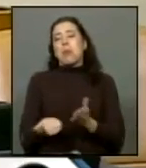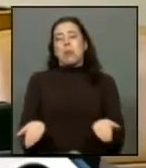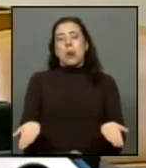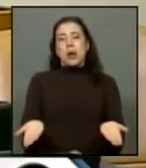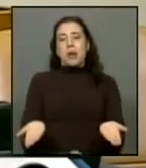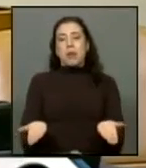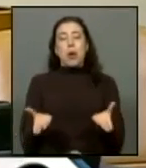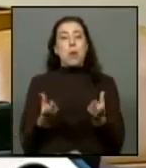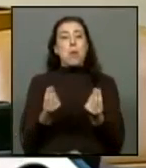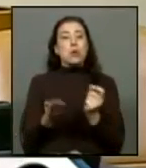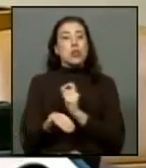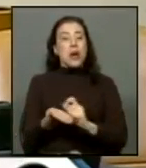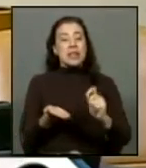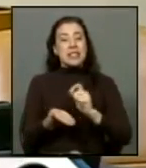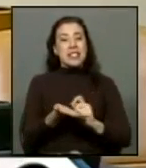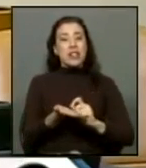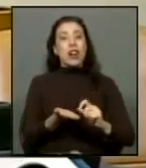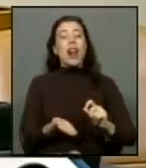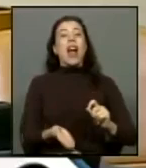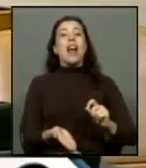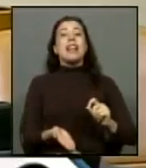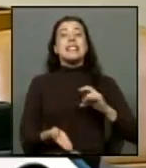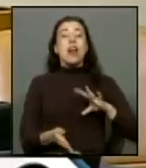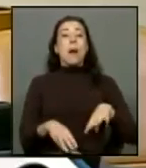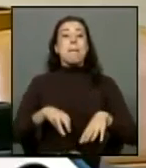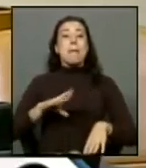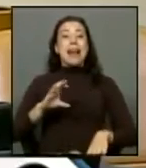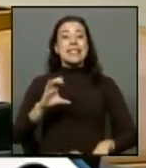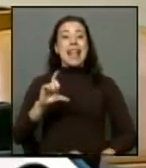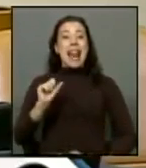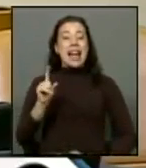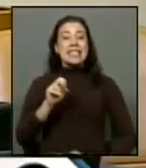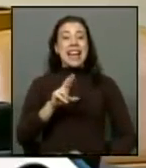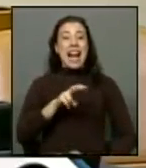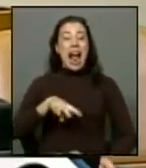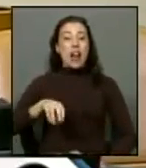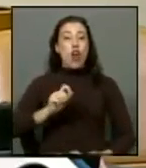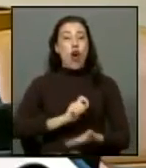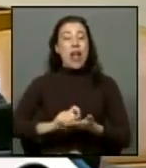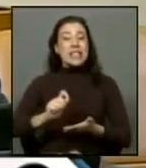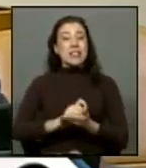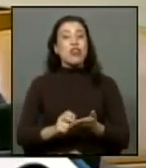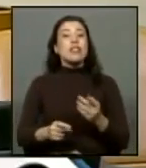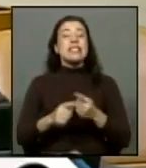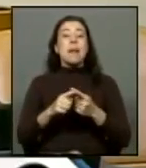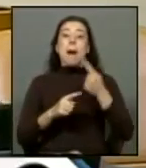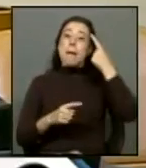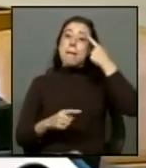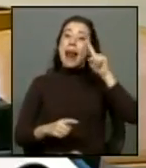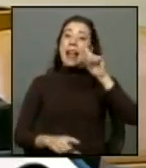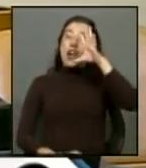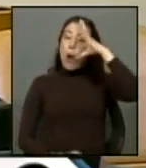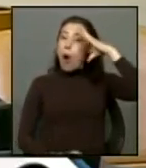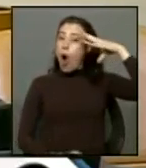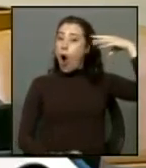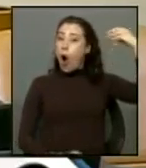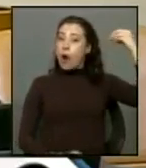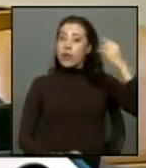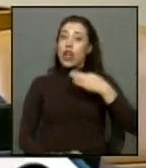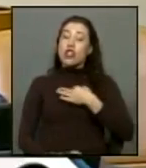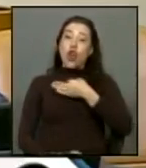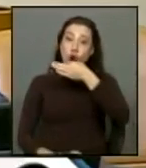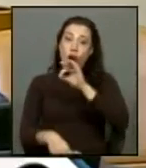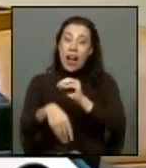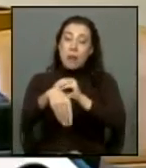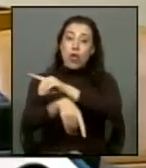muchos escritores chilenos Marcela Serrano escribió una novela que se llamaba Para que no me olvides les recomiendo su